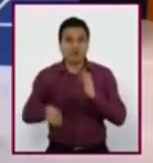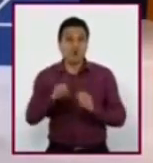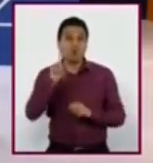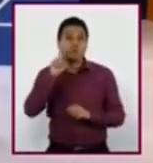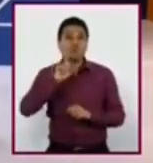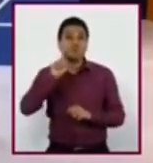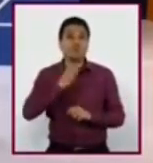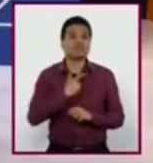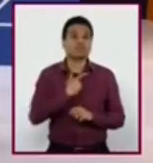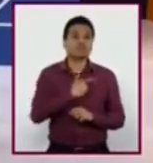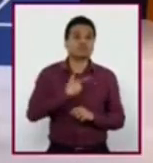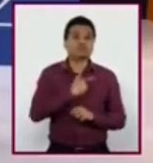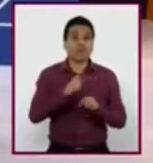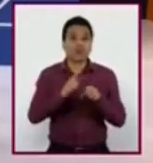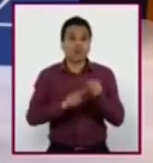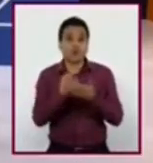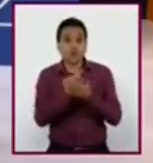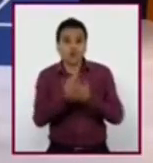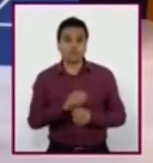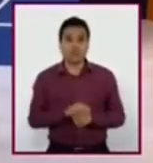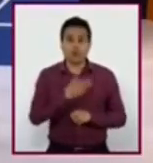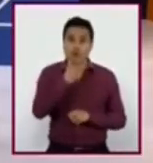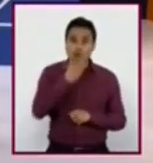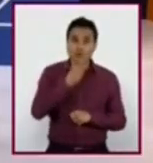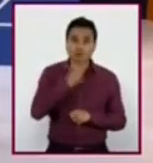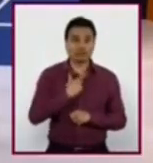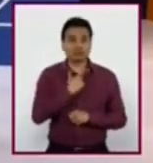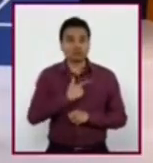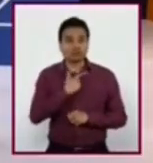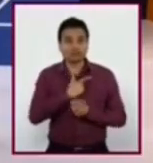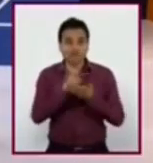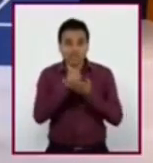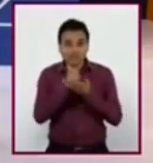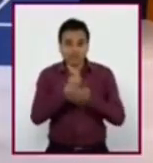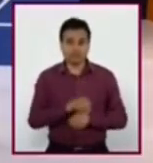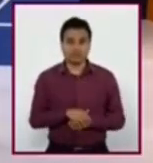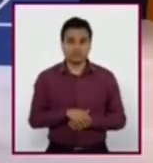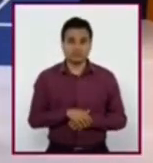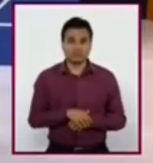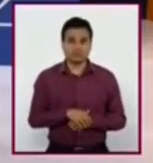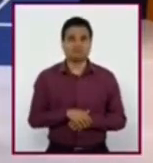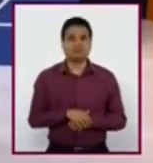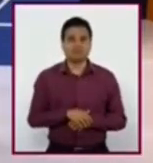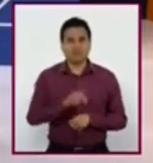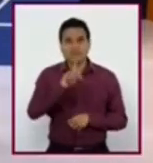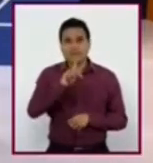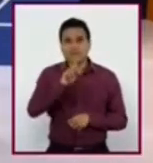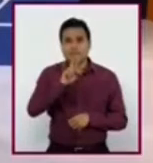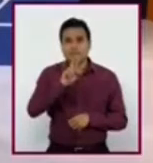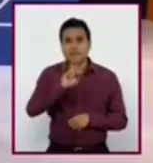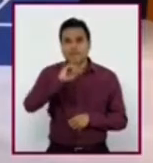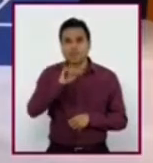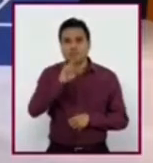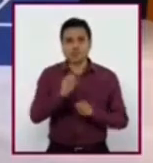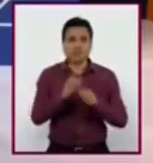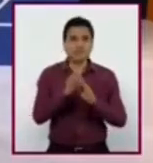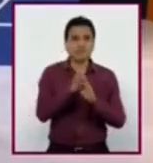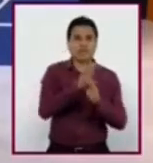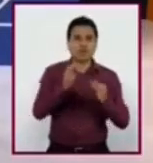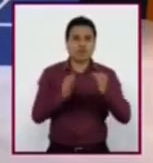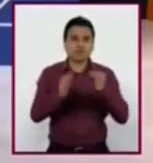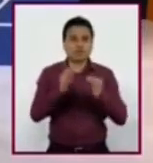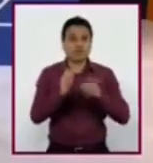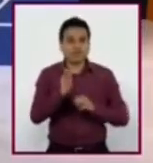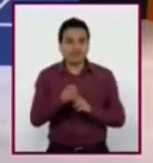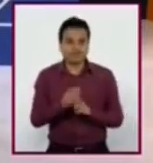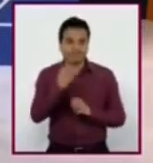les gusta el color rosa y a los hombres el azul. ¿Y cómo describirías un prejuicio? Un prejuicio podría ser la